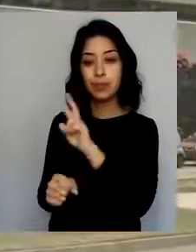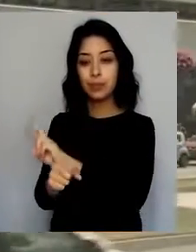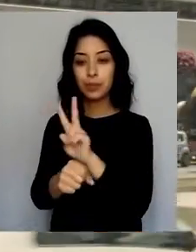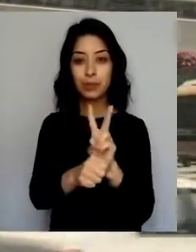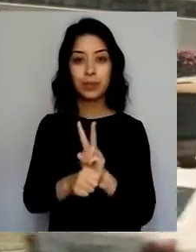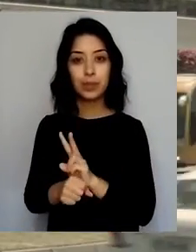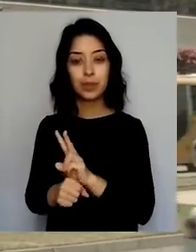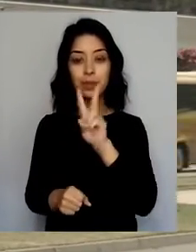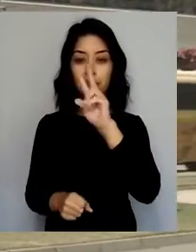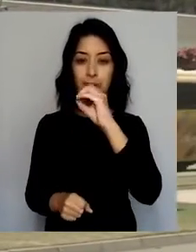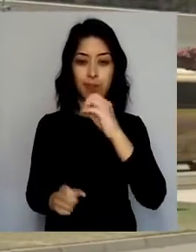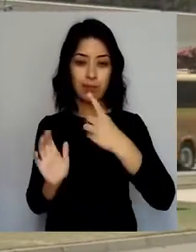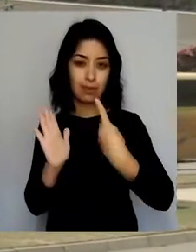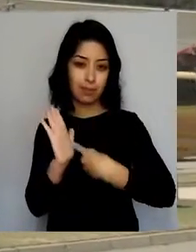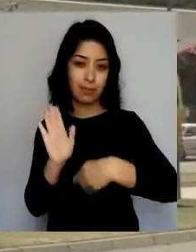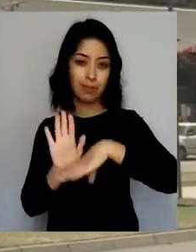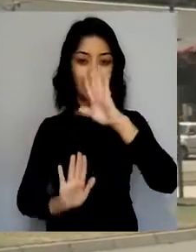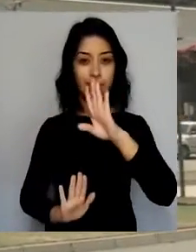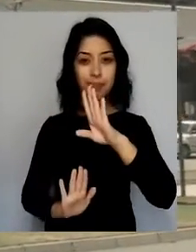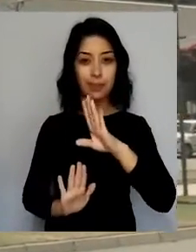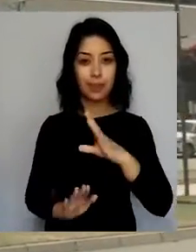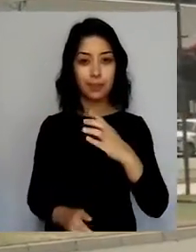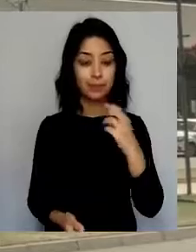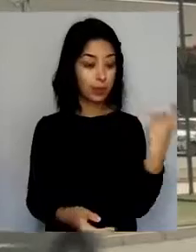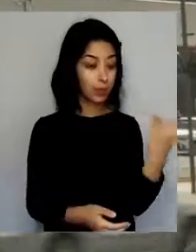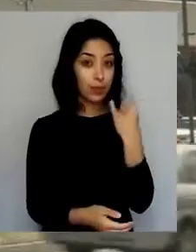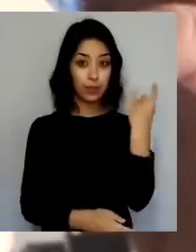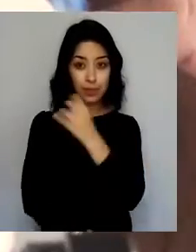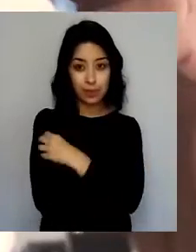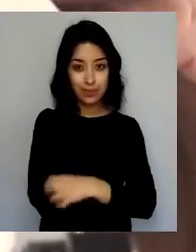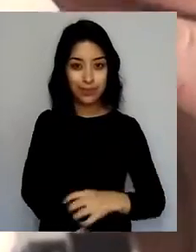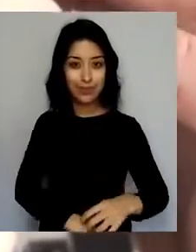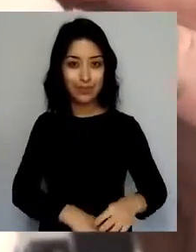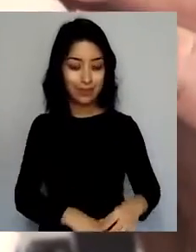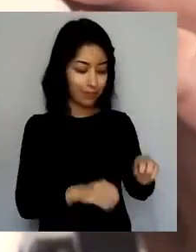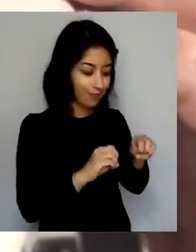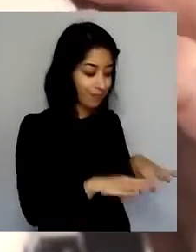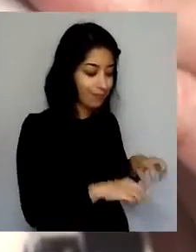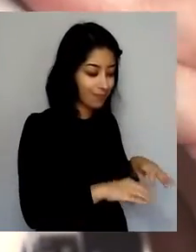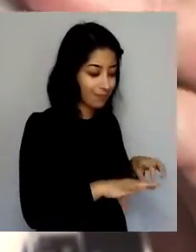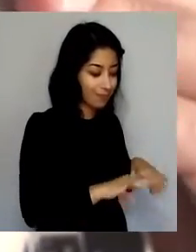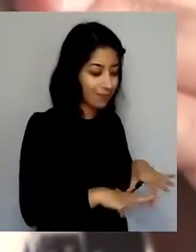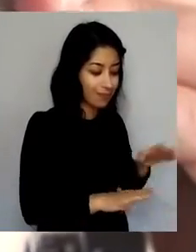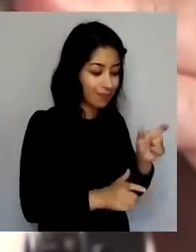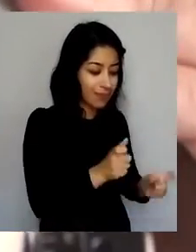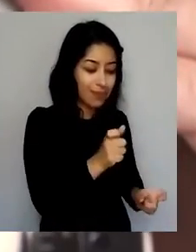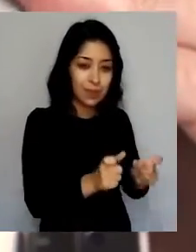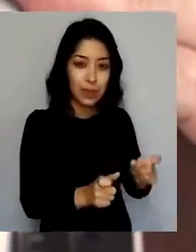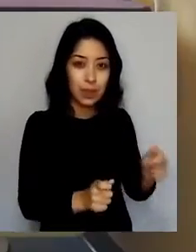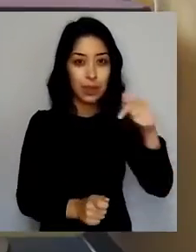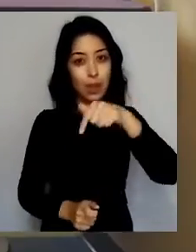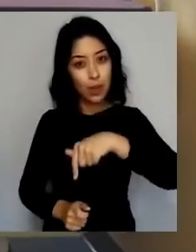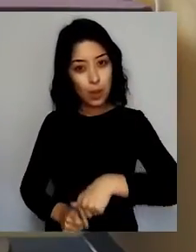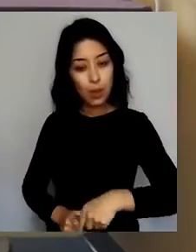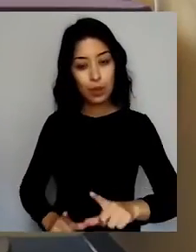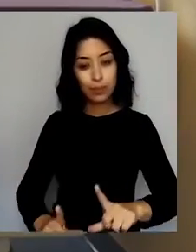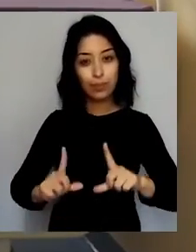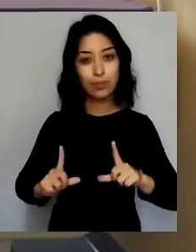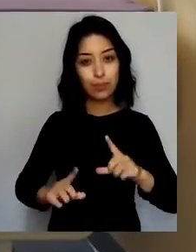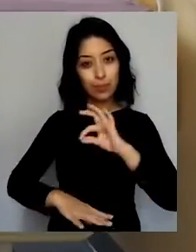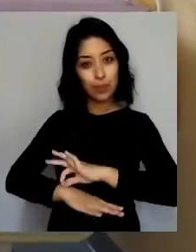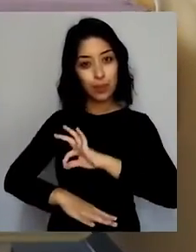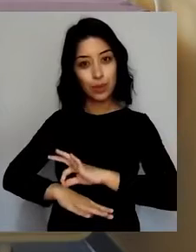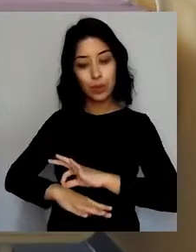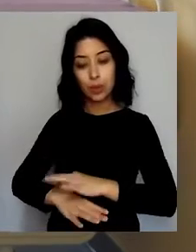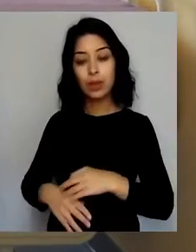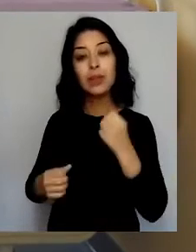Estas instituciones han formado a parte importante de las y los profesionales que hoy hacen frente a este virus en hospitales y consultorios en